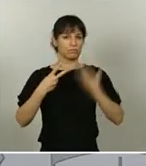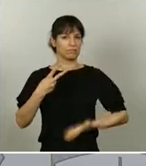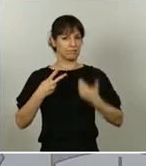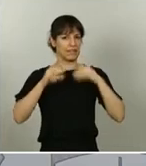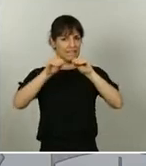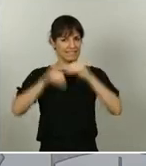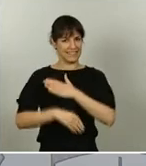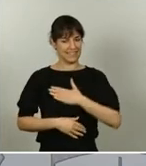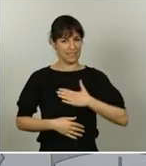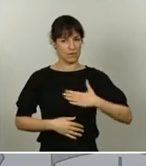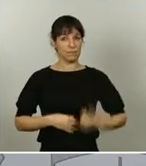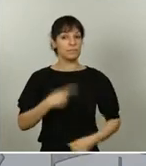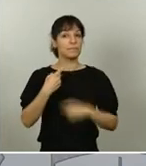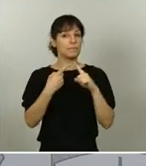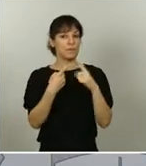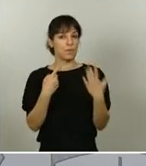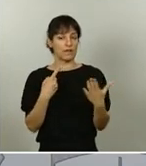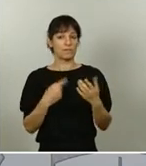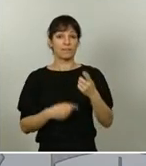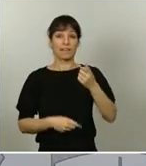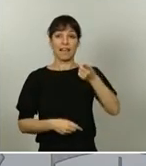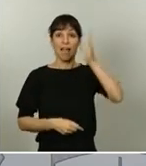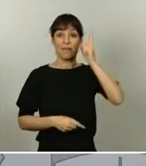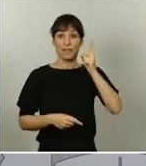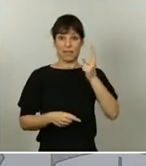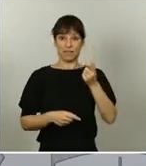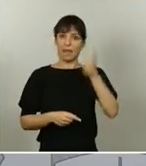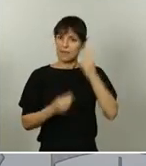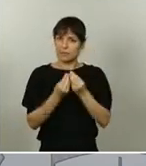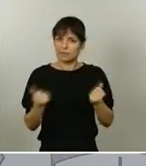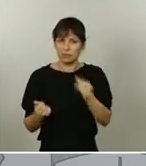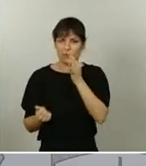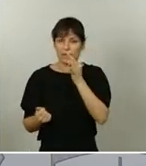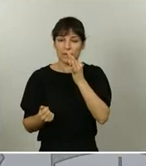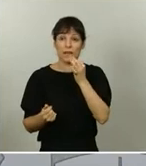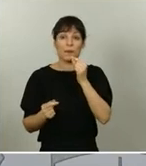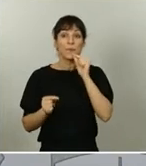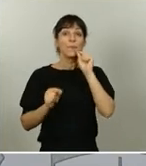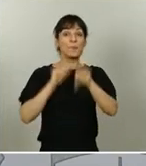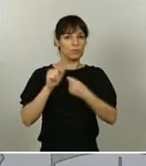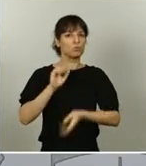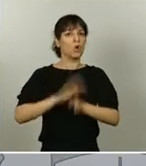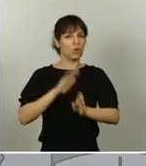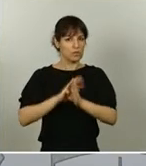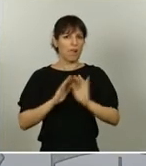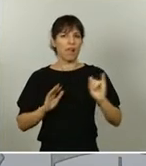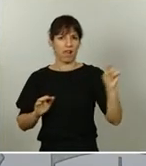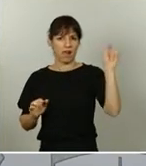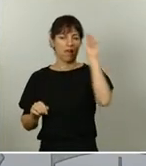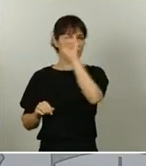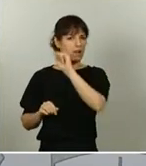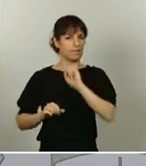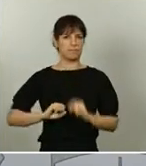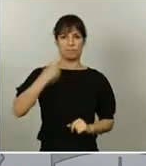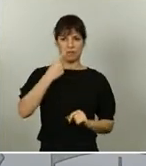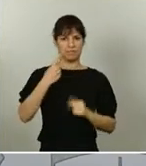la amenaza, la amenaza que no ha desaparecido de un virus que sigue al acecho. Esta es la primera de las cuestiones que me gustaría compartir